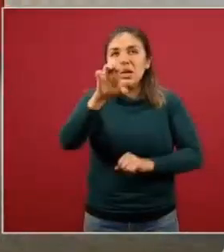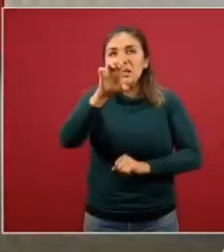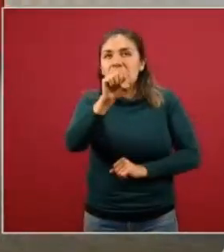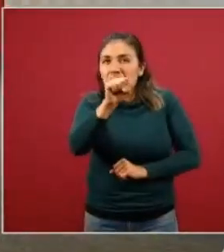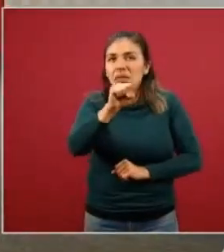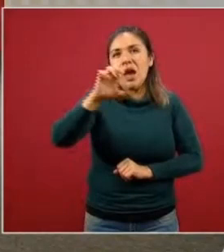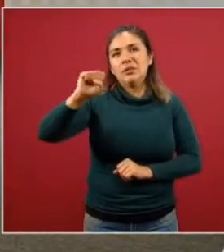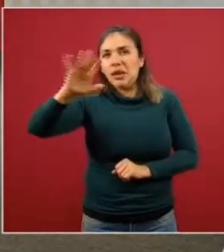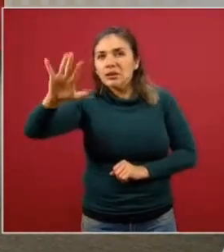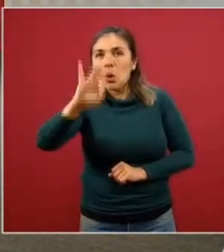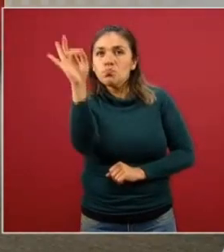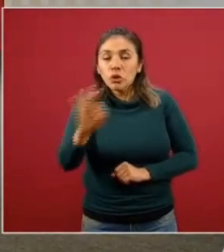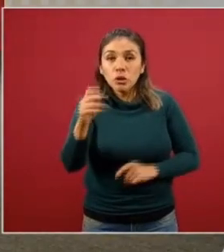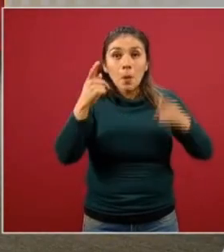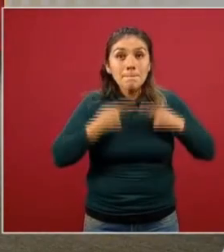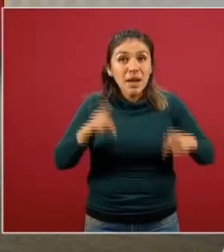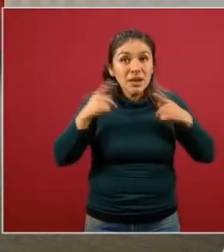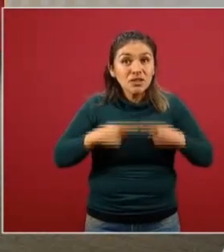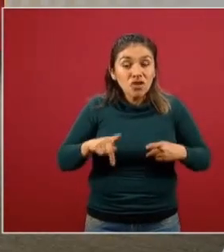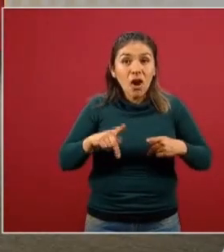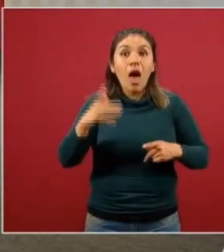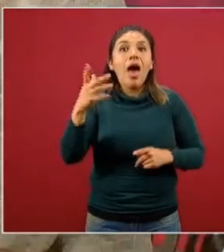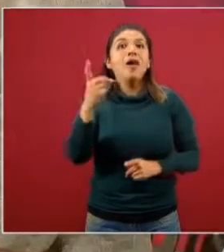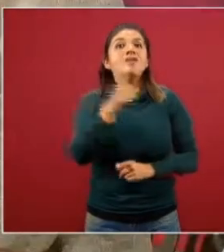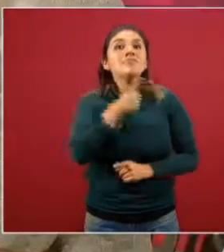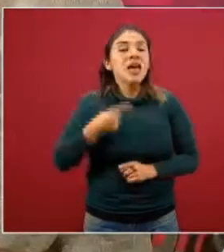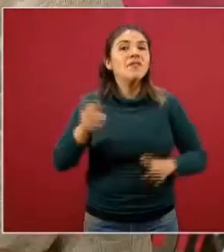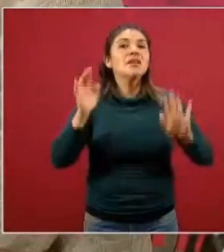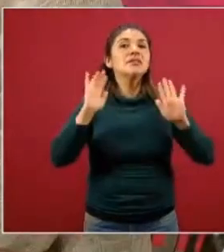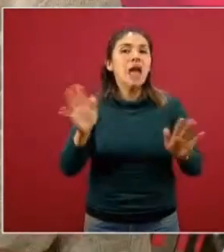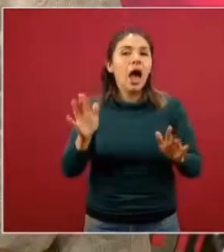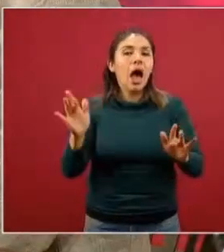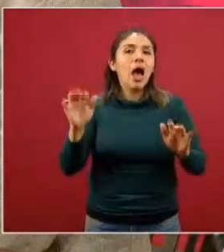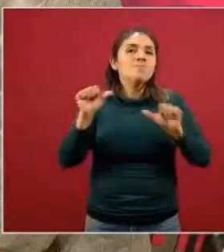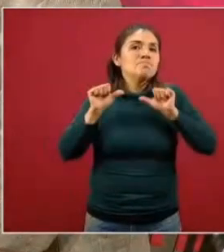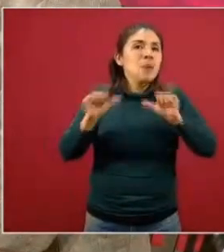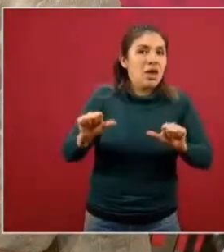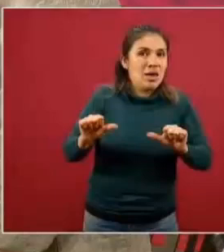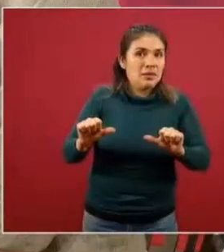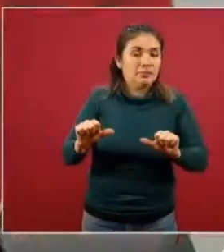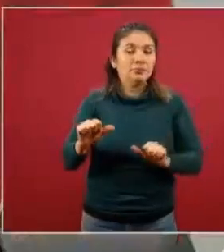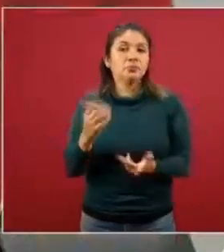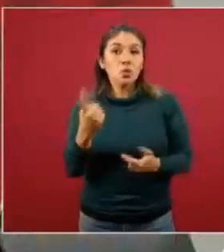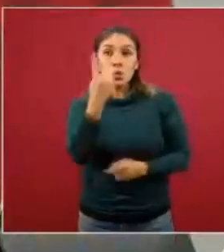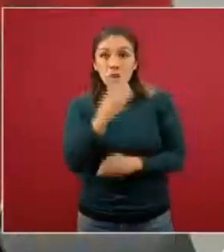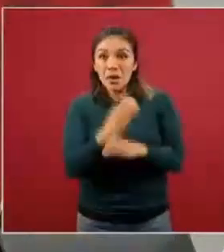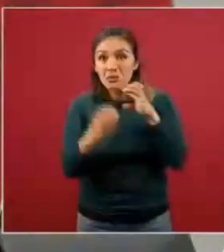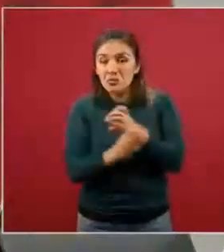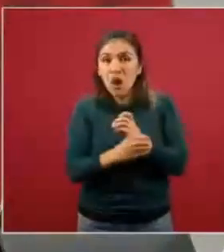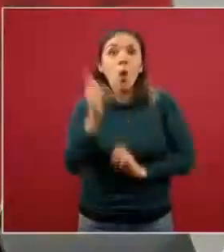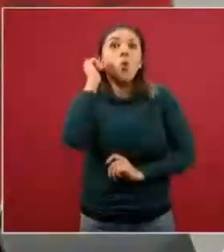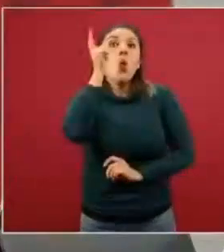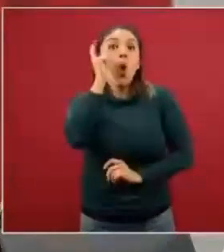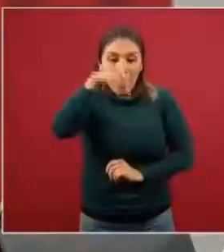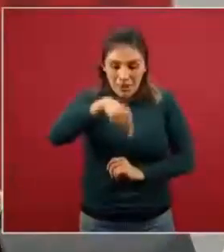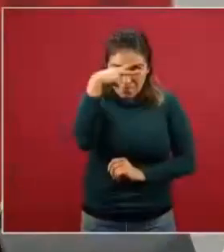65 por ciento de la población que haya sido inmune. Ahora, un elemento esperanzador en México y en